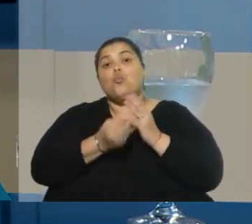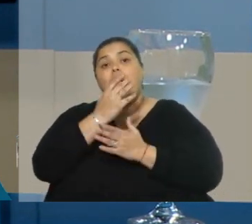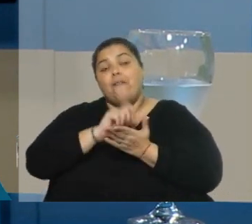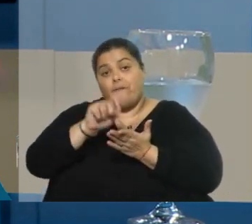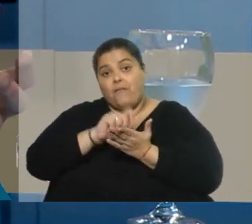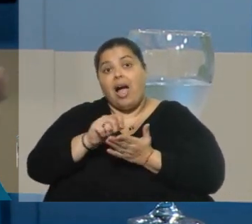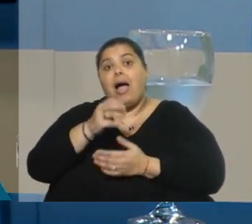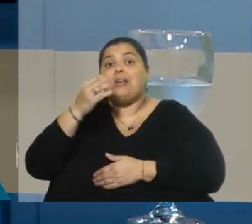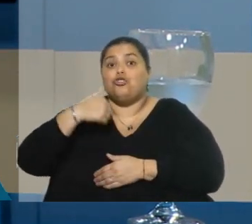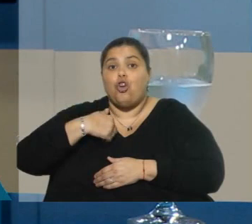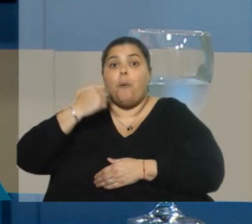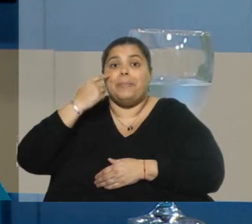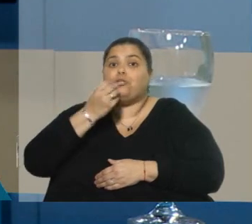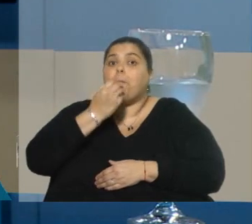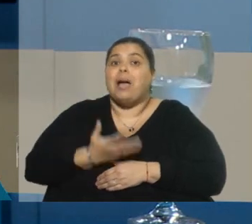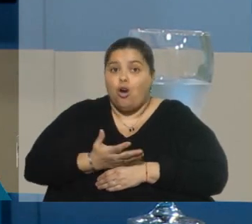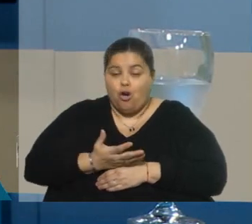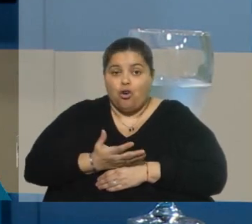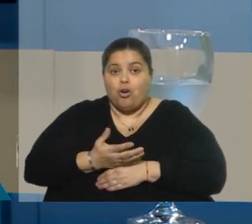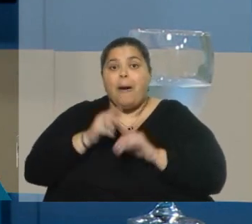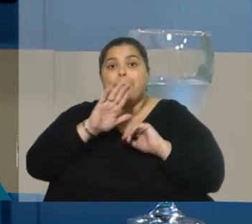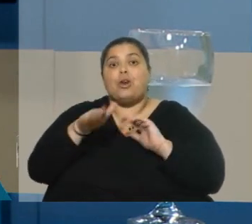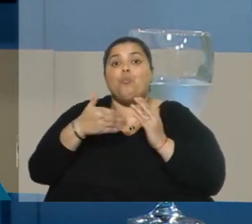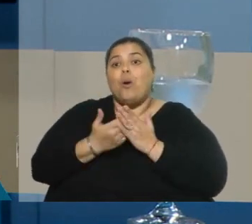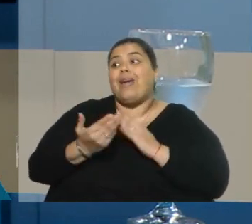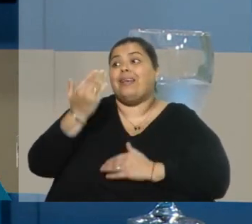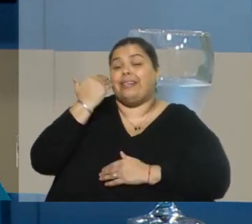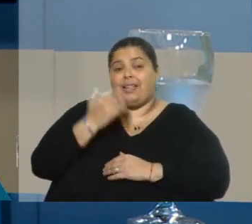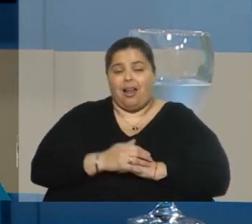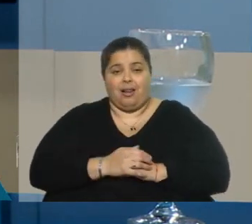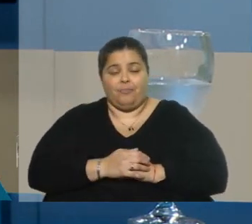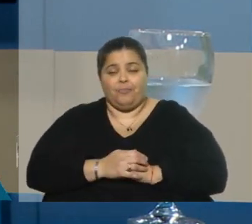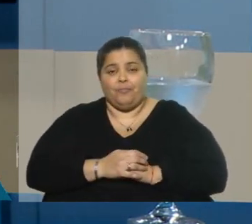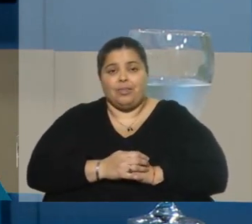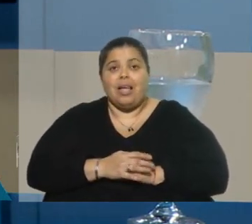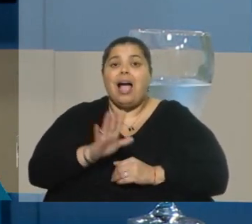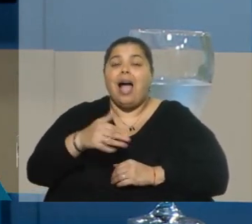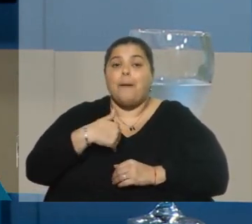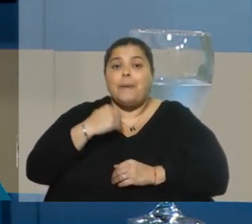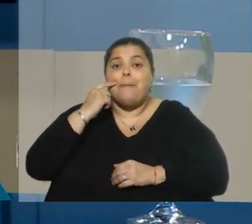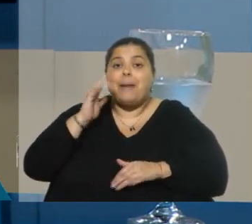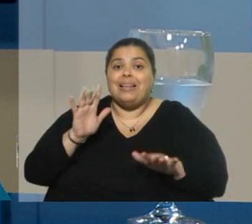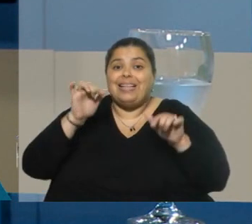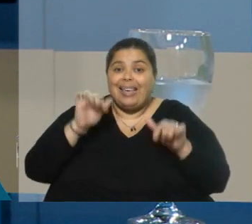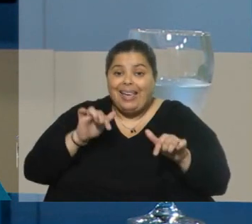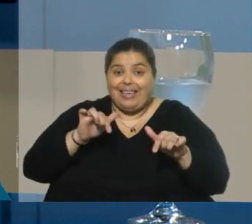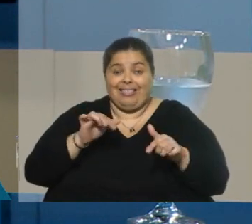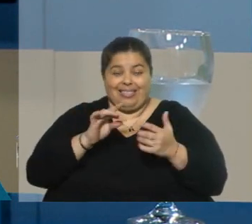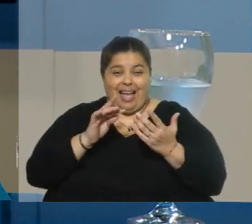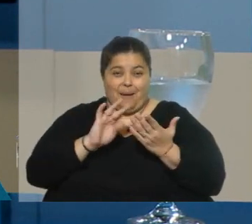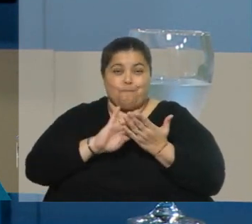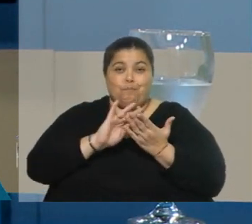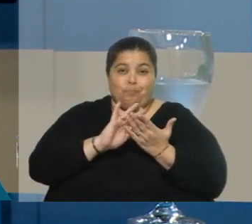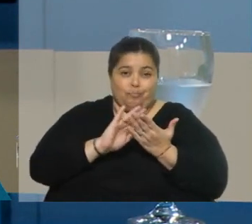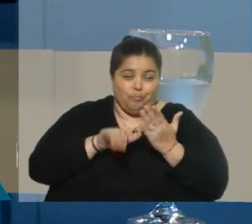mejora adicionalmente aquellas propuestas iniciales. A mí me parece que estas iniciativas, y esta concretamente, la que ya